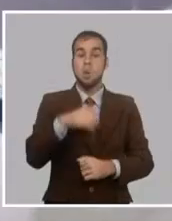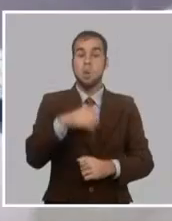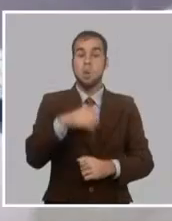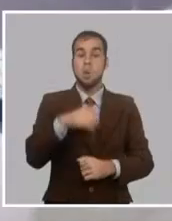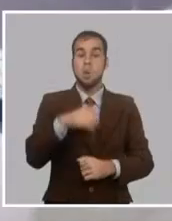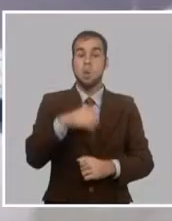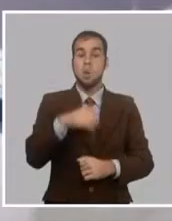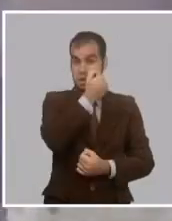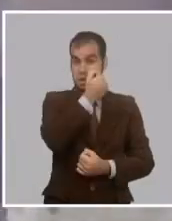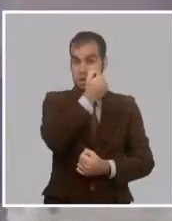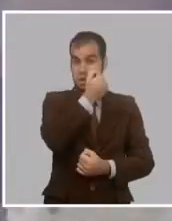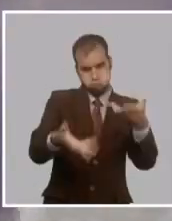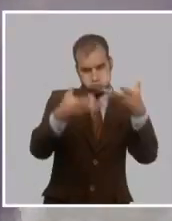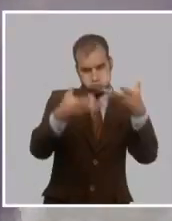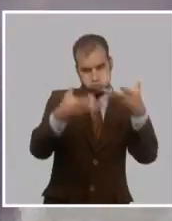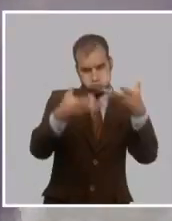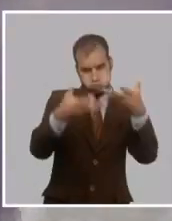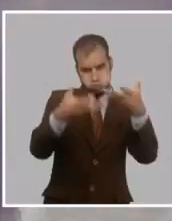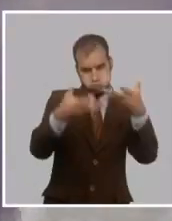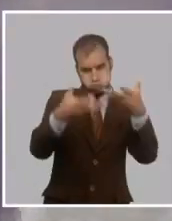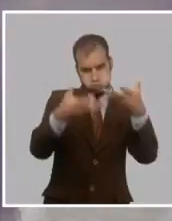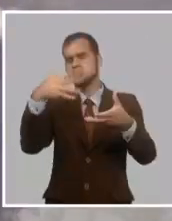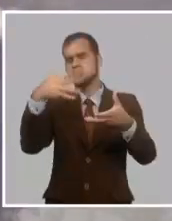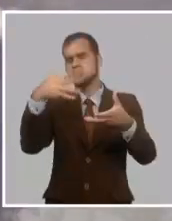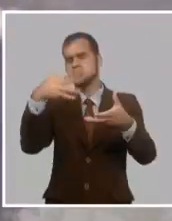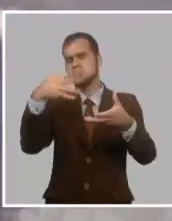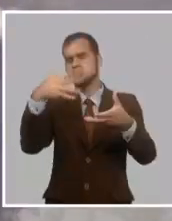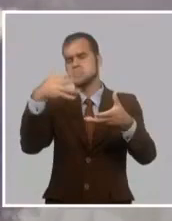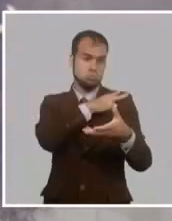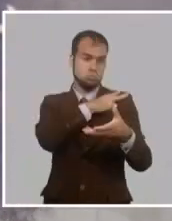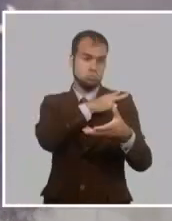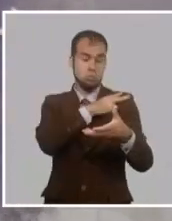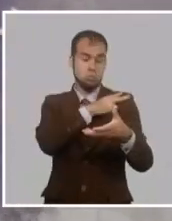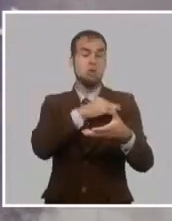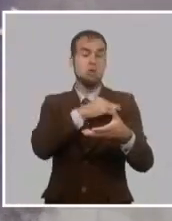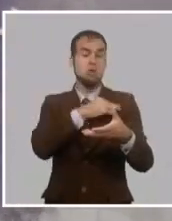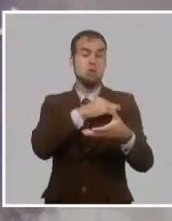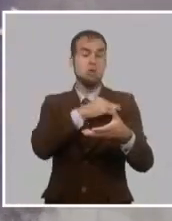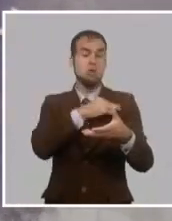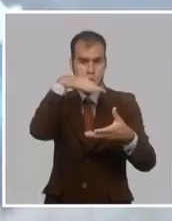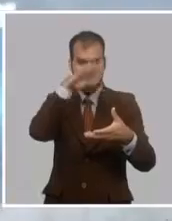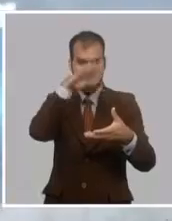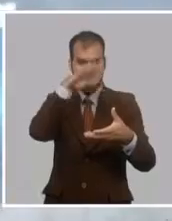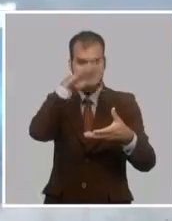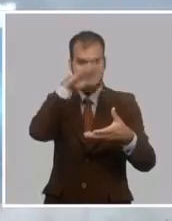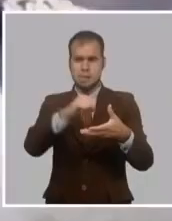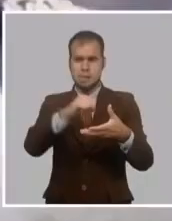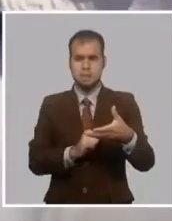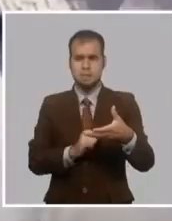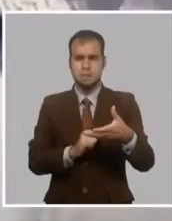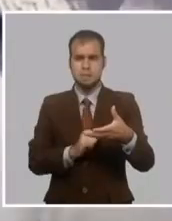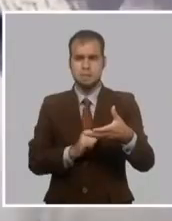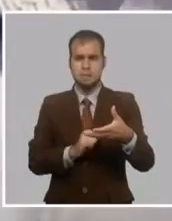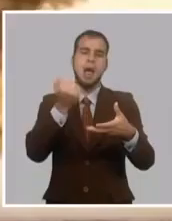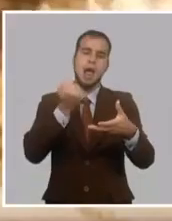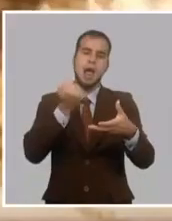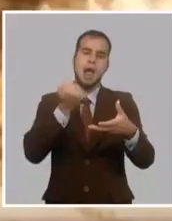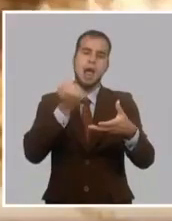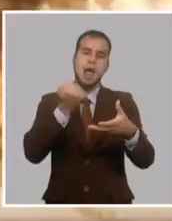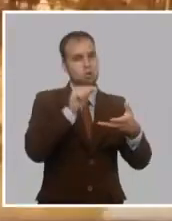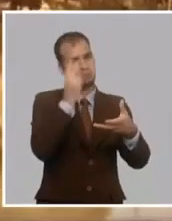Estuvo como invitado especial el capitán del ejército cubano, José Martí Sayas Bazán, hijo del maestro.